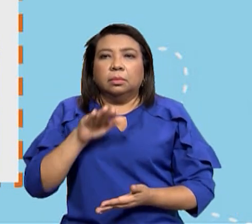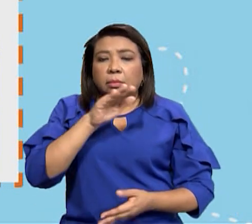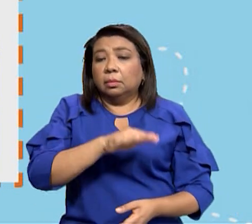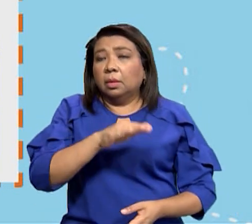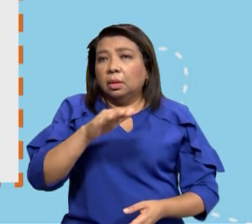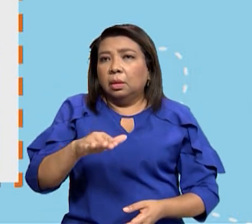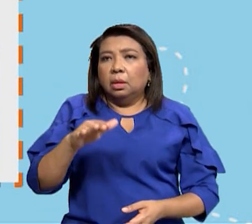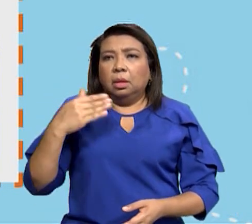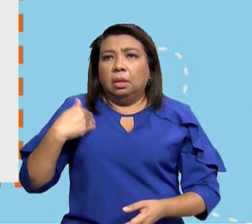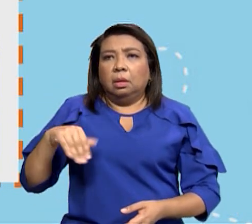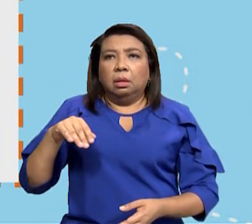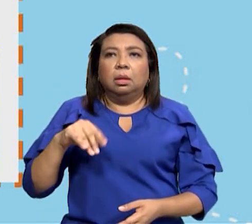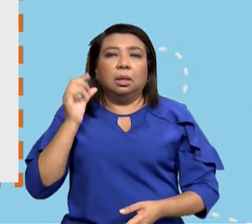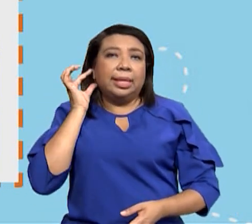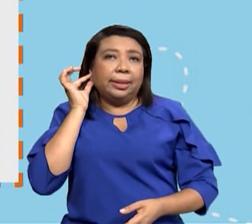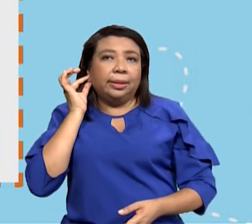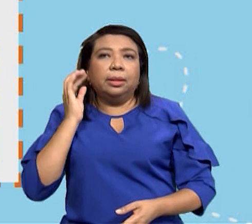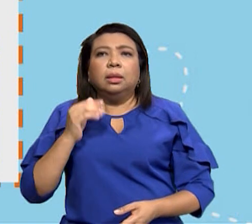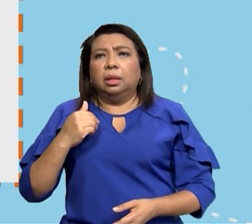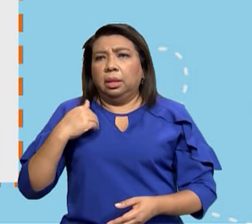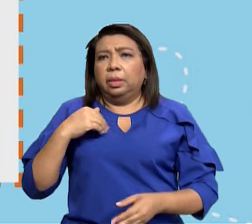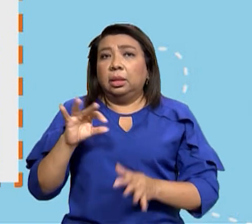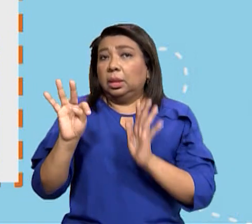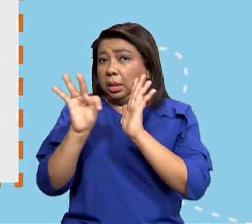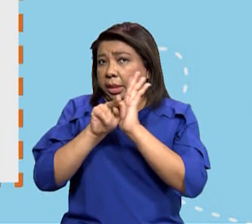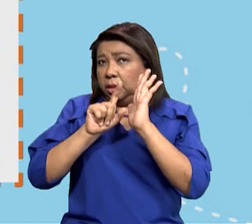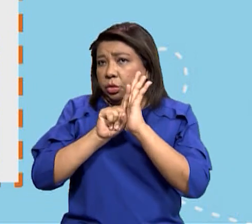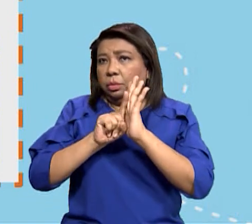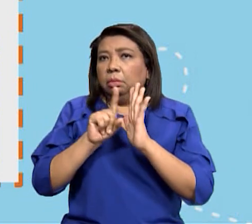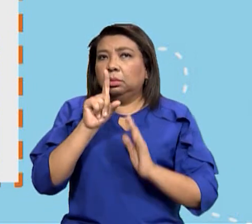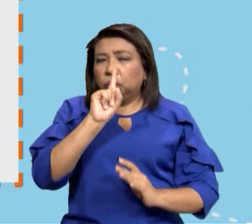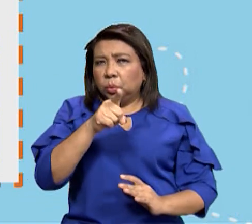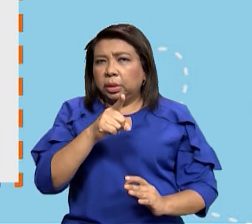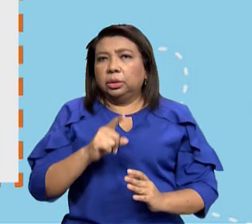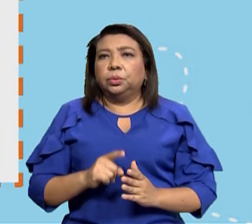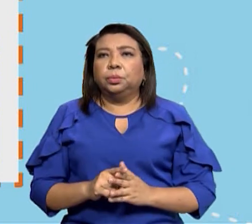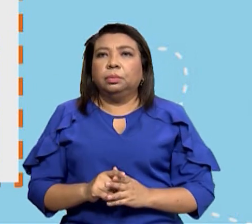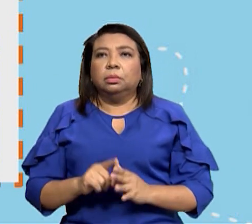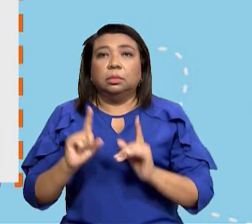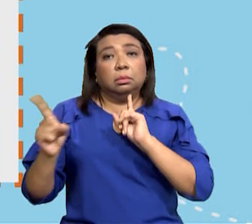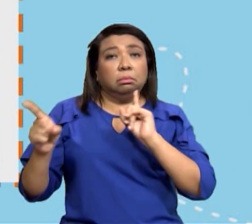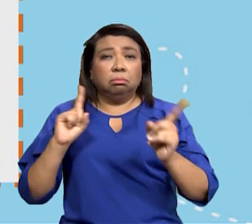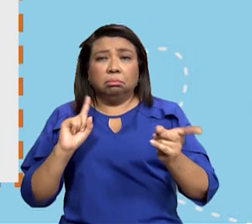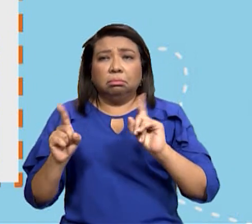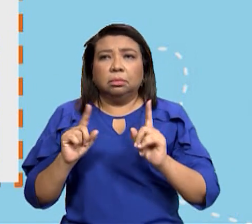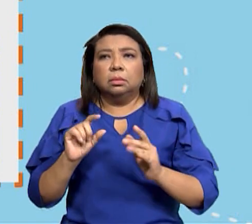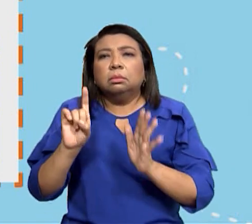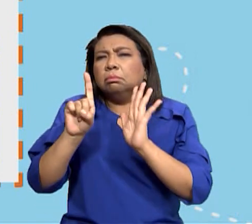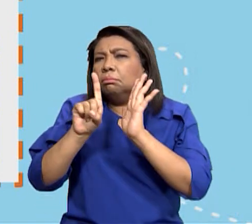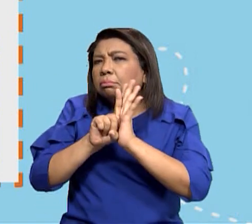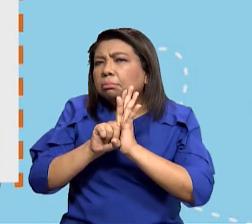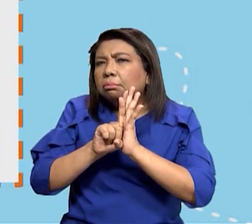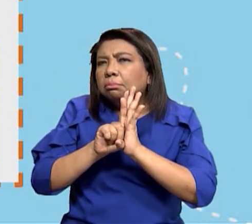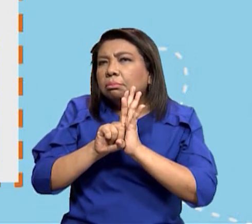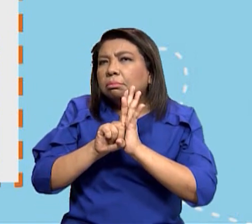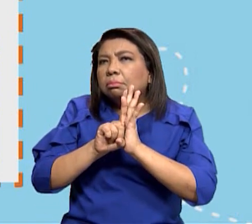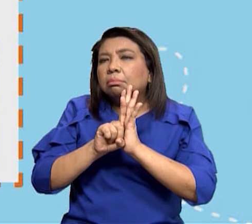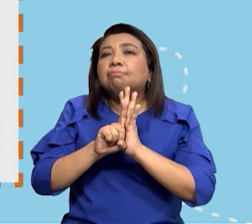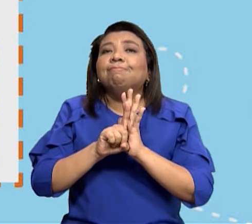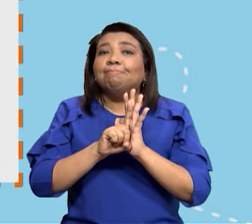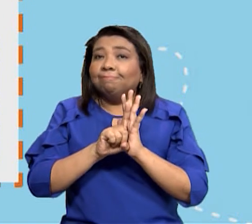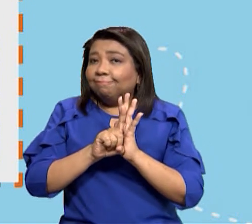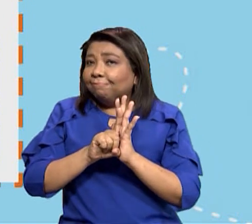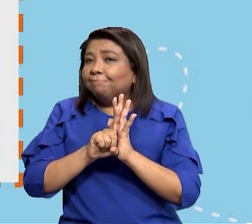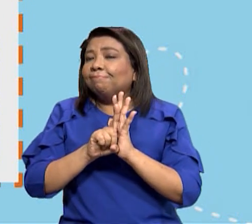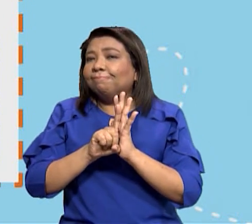tenemos que cosa deberes y derecho verdad cuáles son nuestros derechos derechos a ver nosotros tenemos derecho